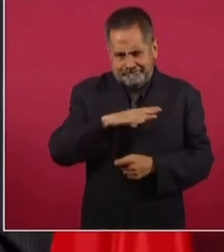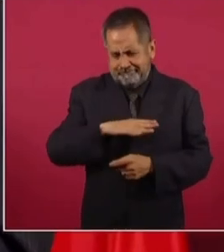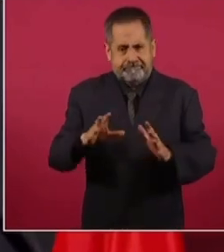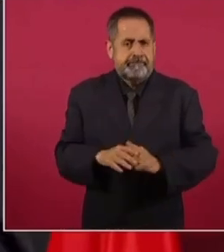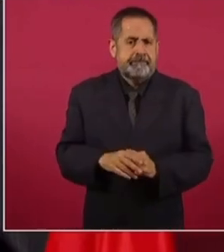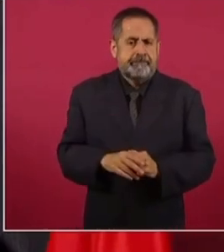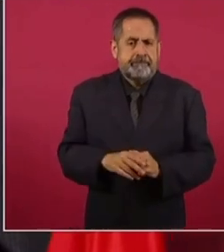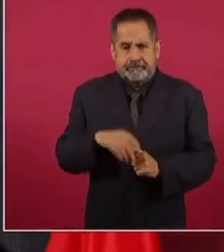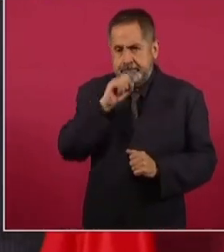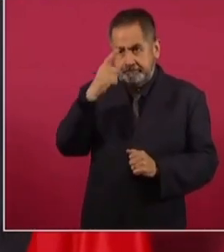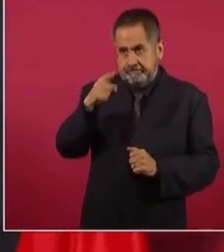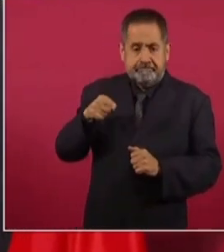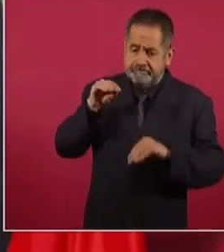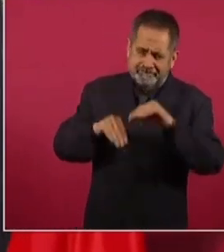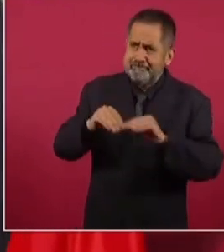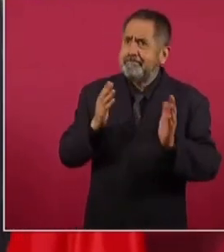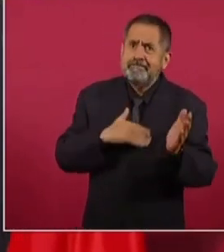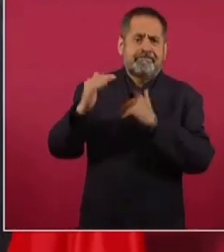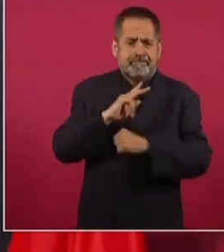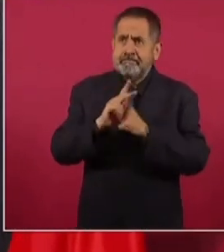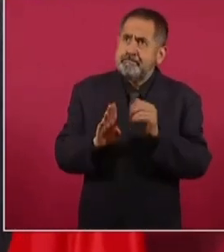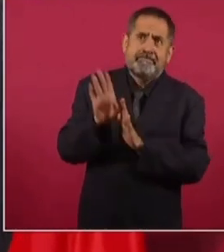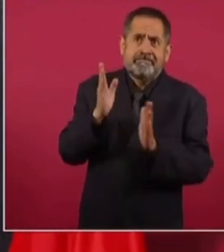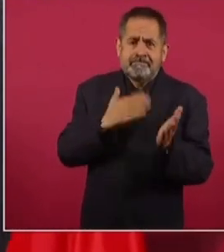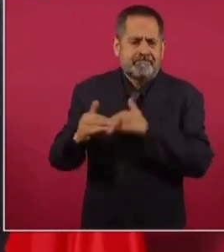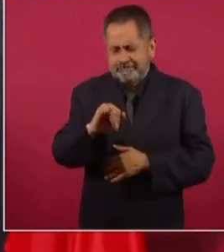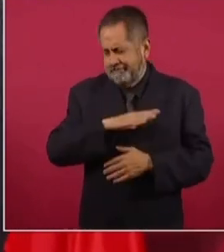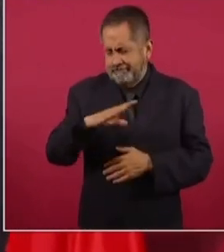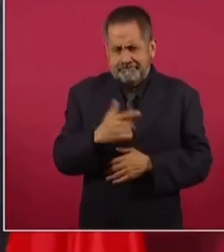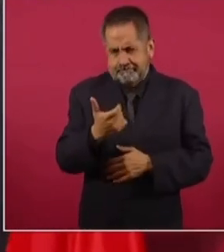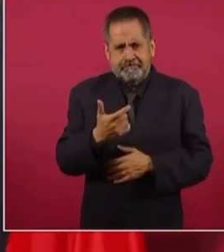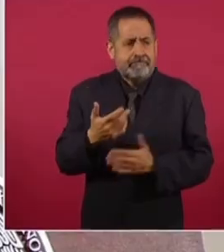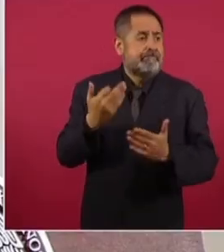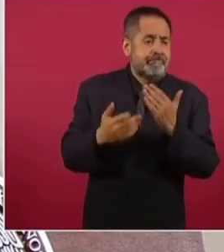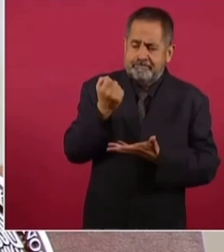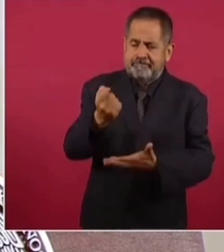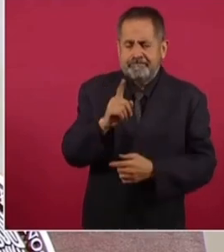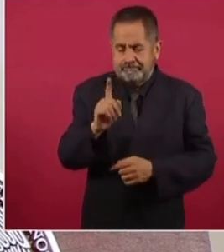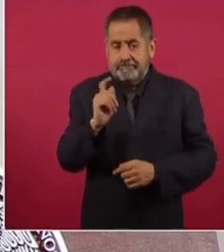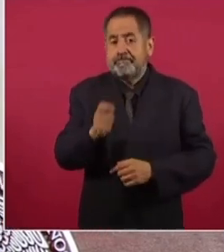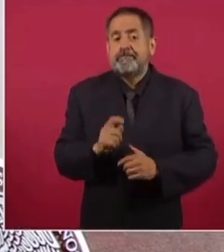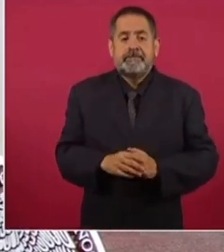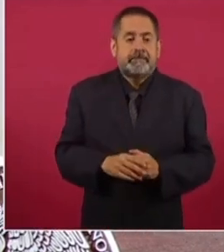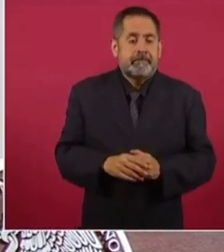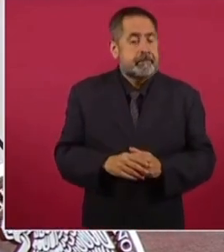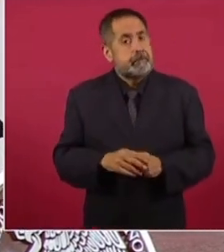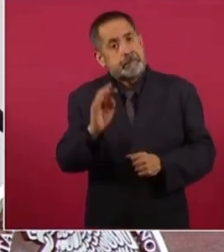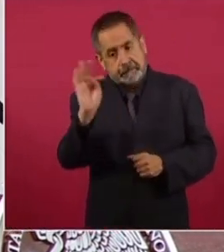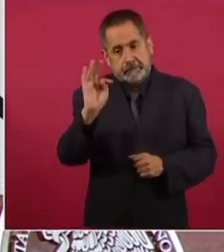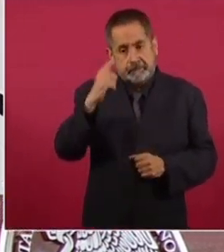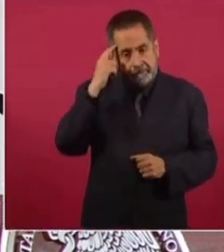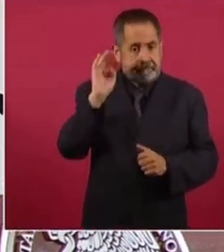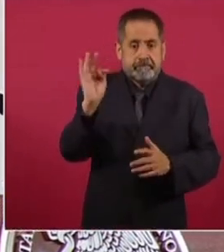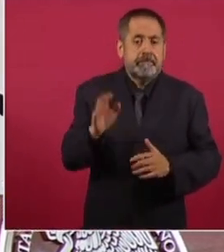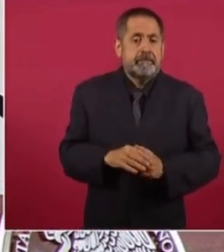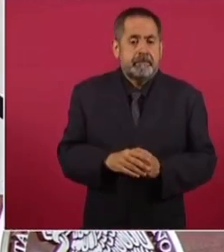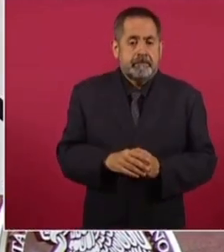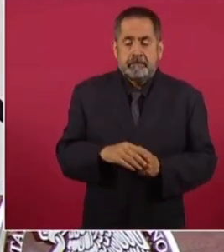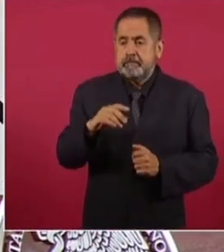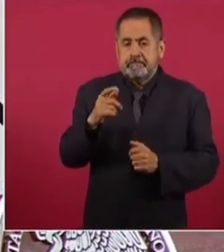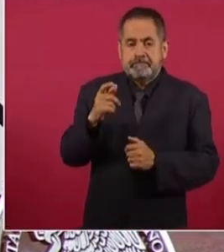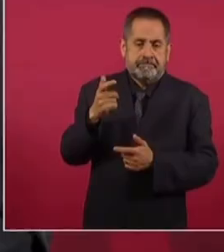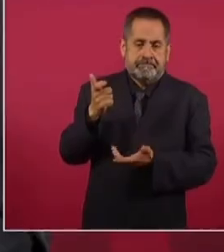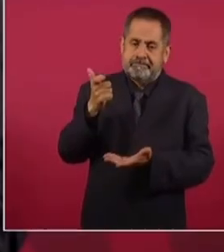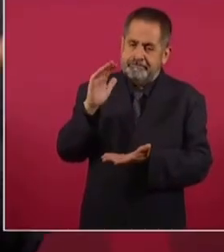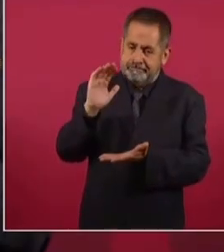el desarrollo del país, no va a faltar. Donde a lo mejor se va a